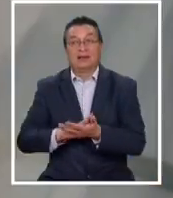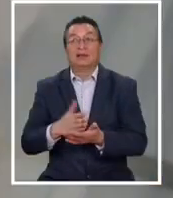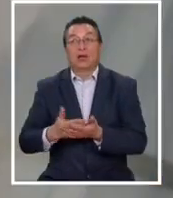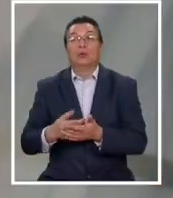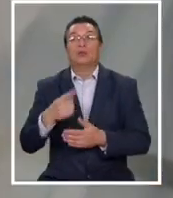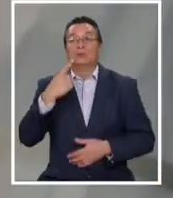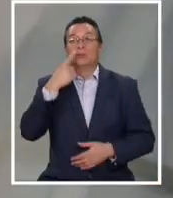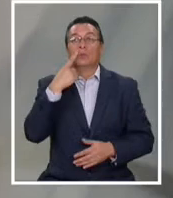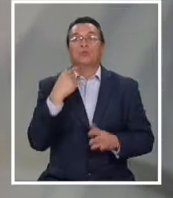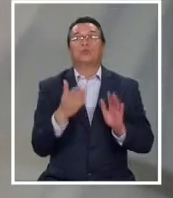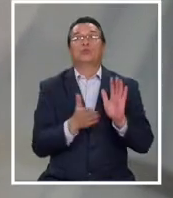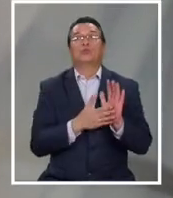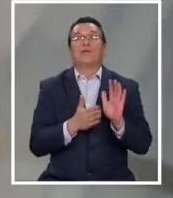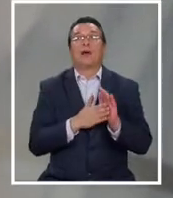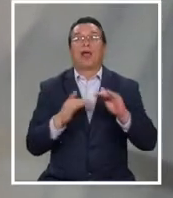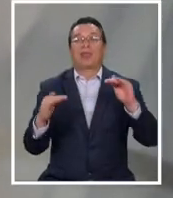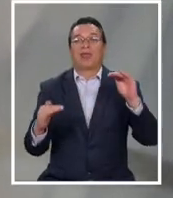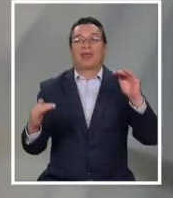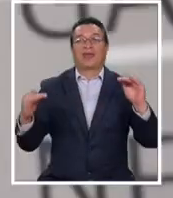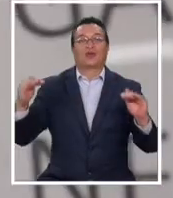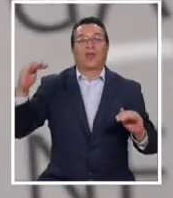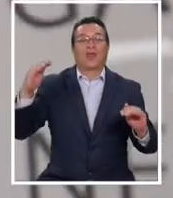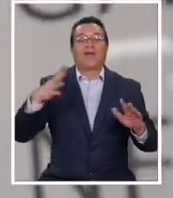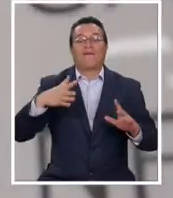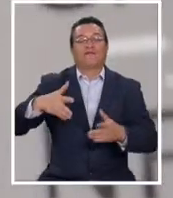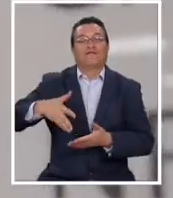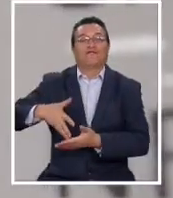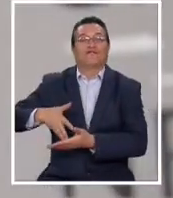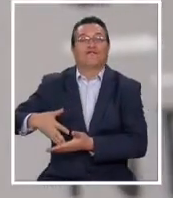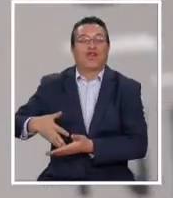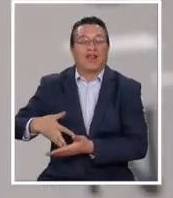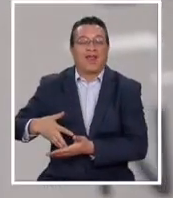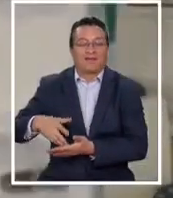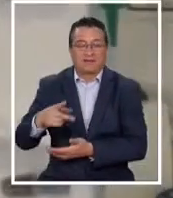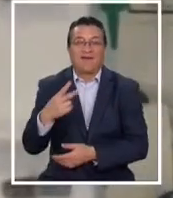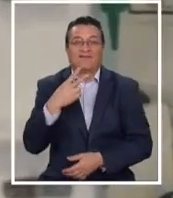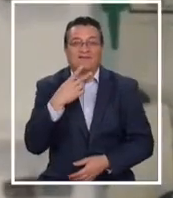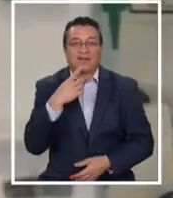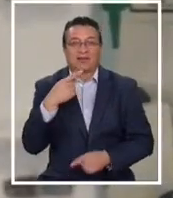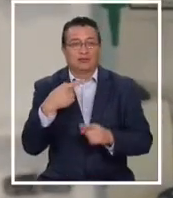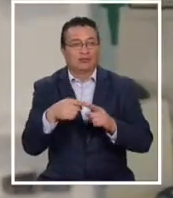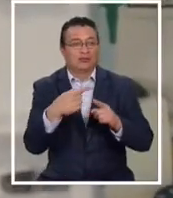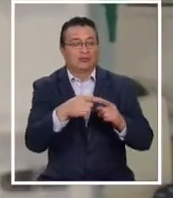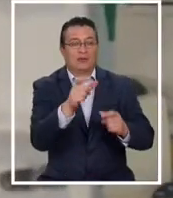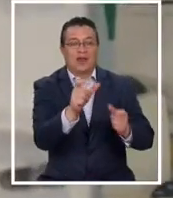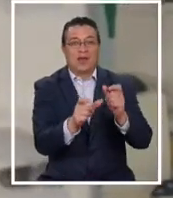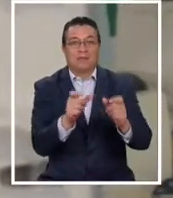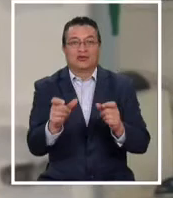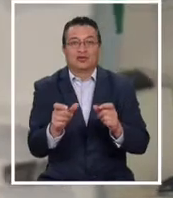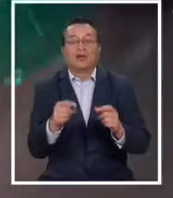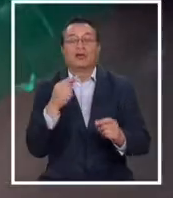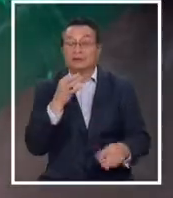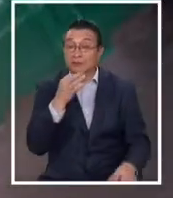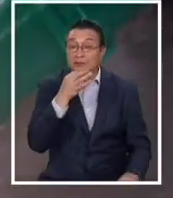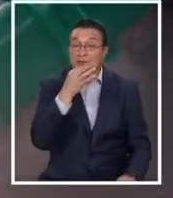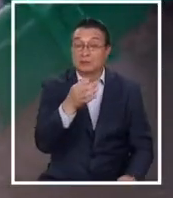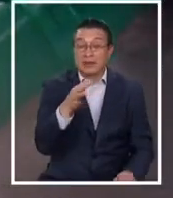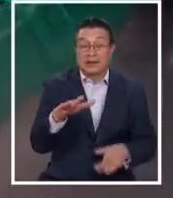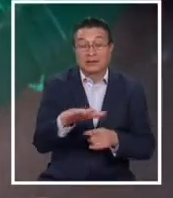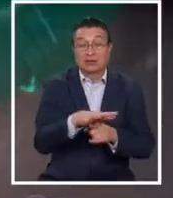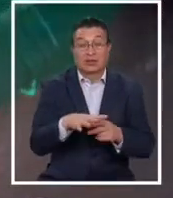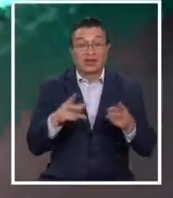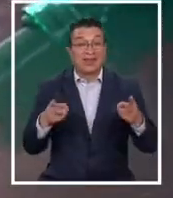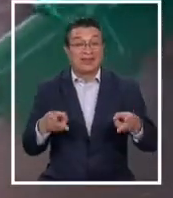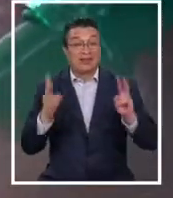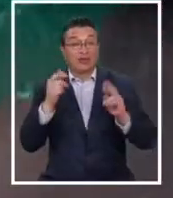puso en evidencia las desigualdades y vulnerabilidad en que viven la mayoría de las personas y concluye que la situación de los